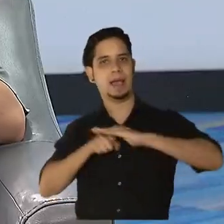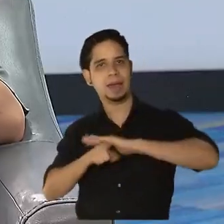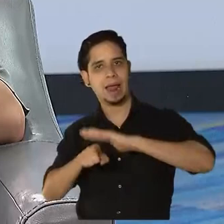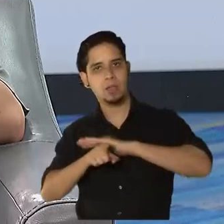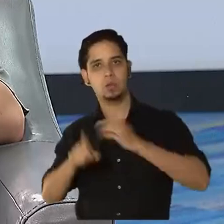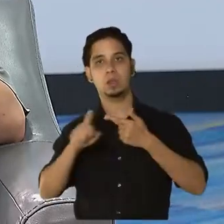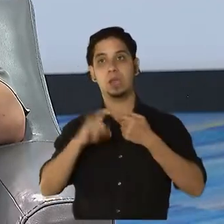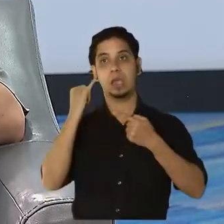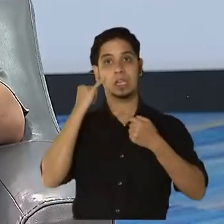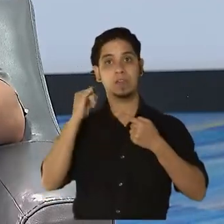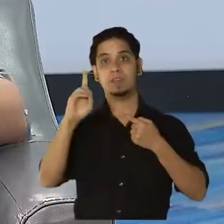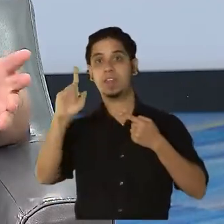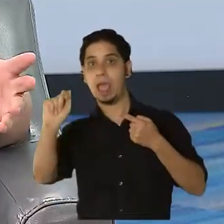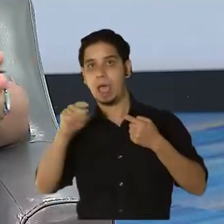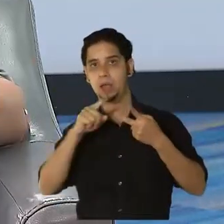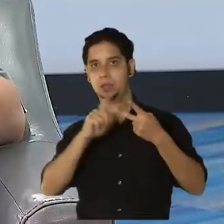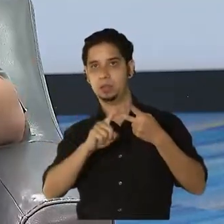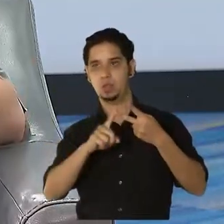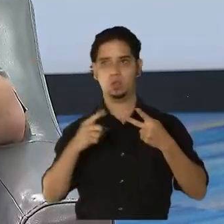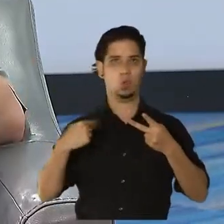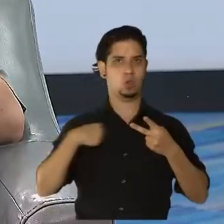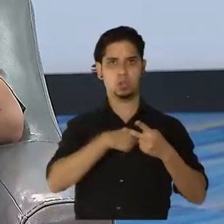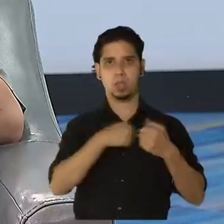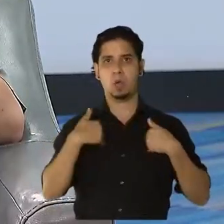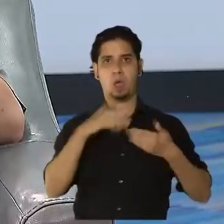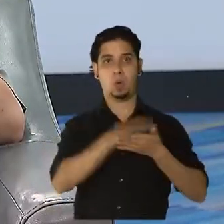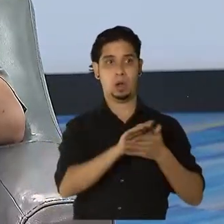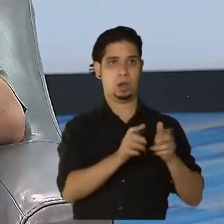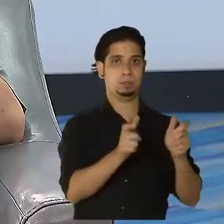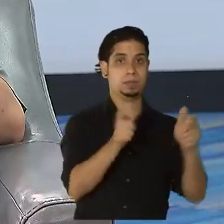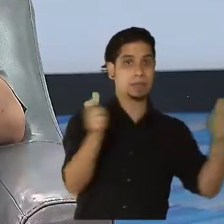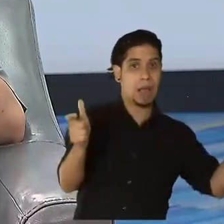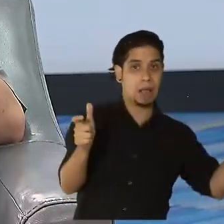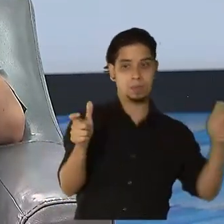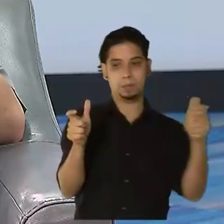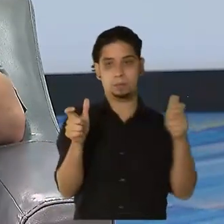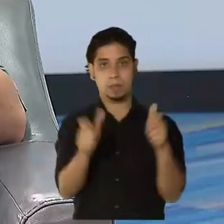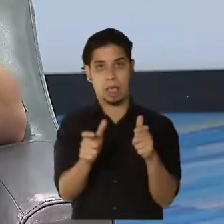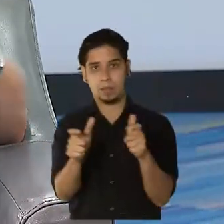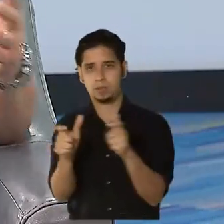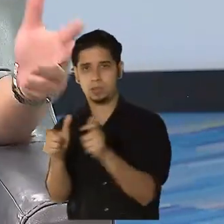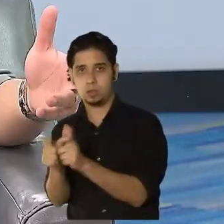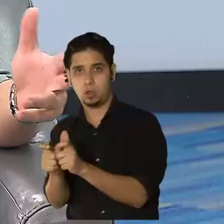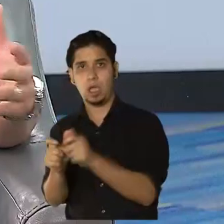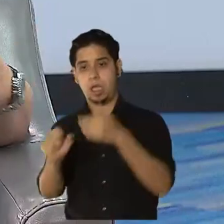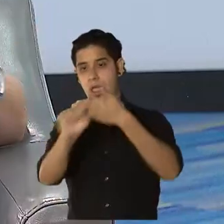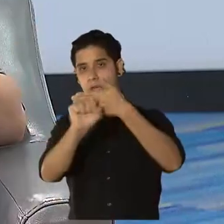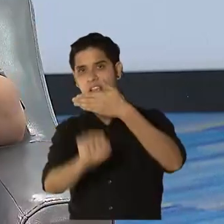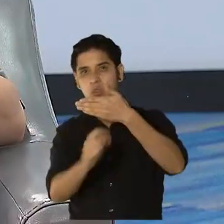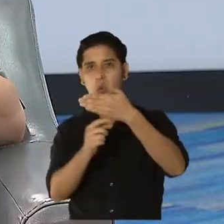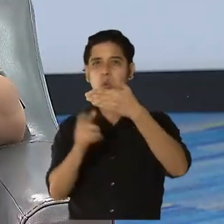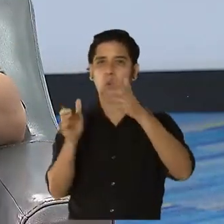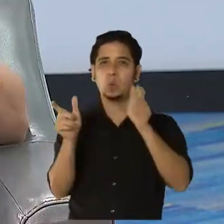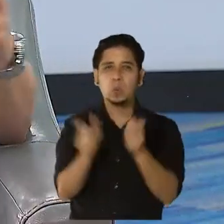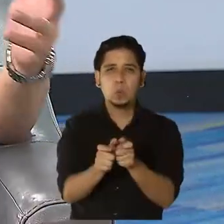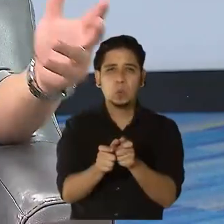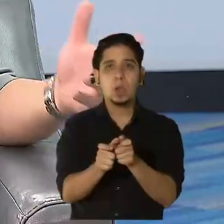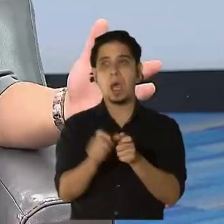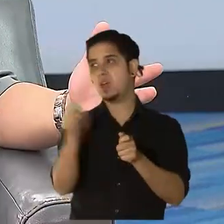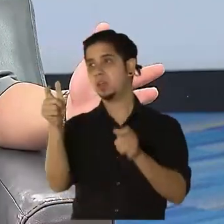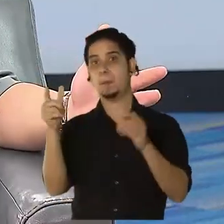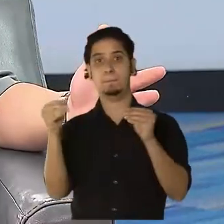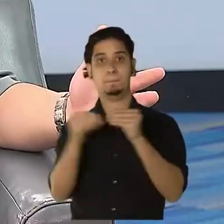especial. Nosotros tenemos escuelas más grandes, más chiquitas, no hay escuelas en el sur, hay escuelas que tienen más matrícula, menos matrícula,